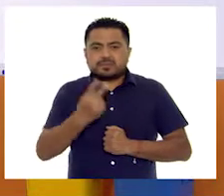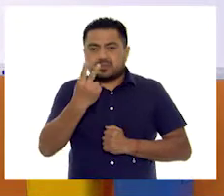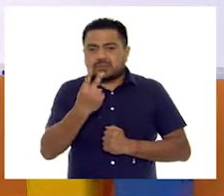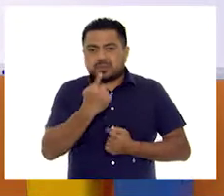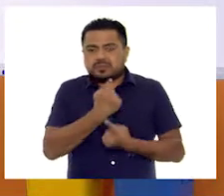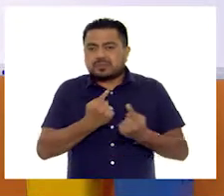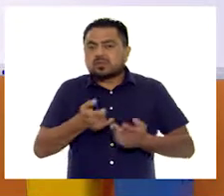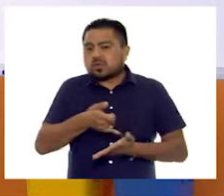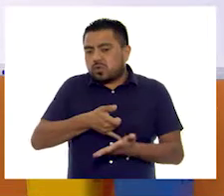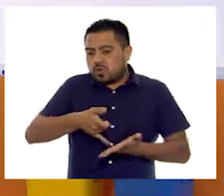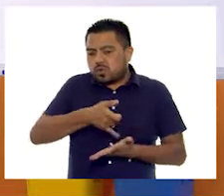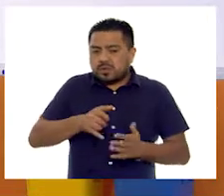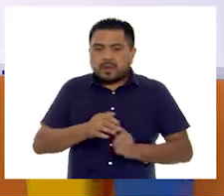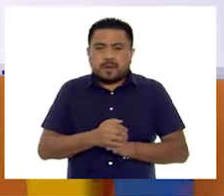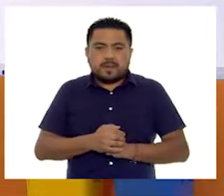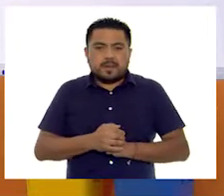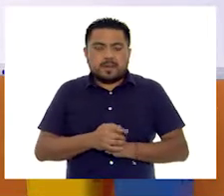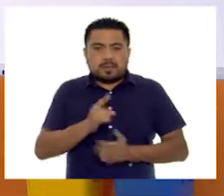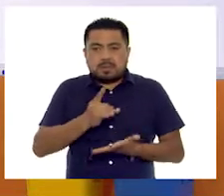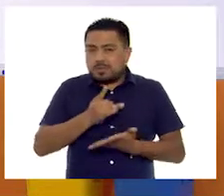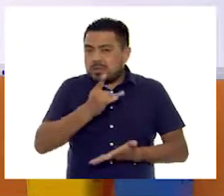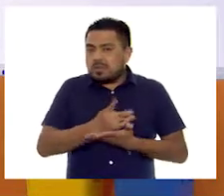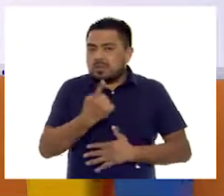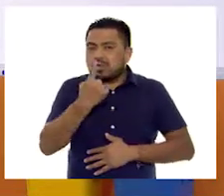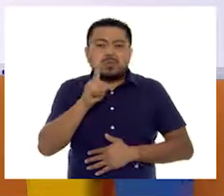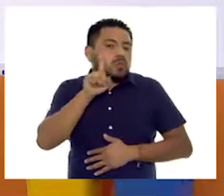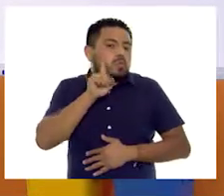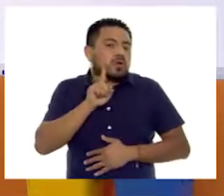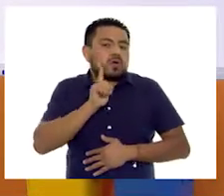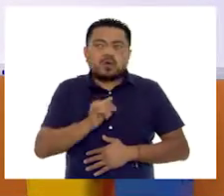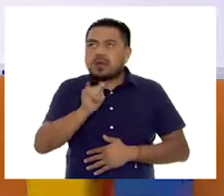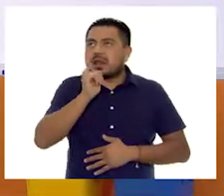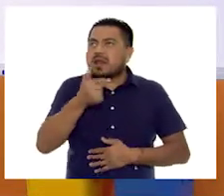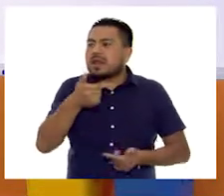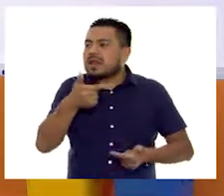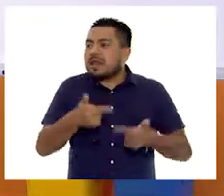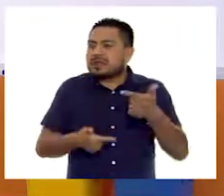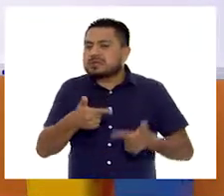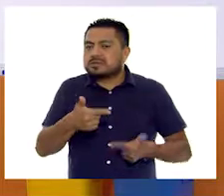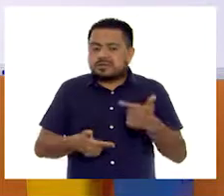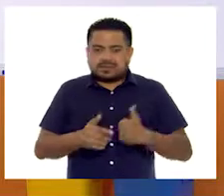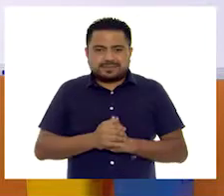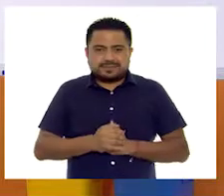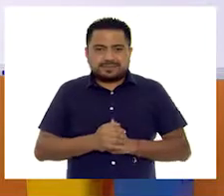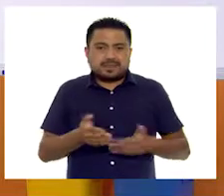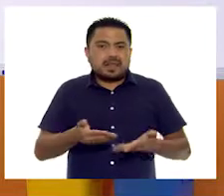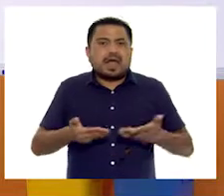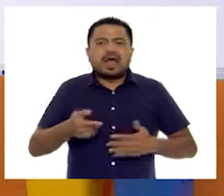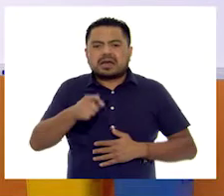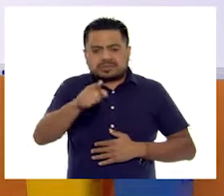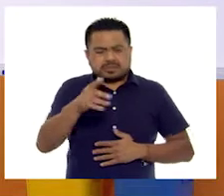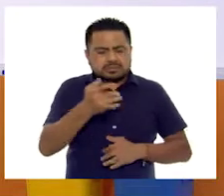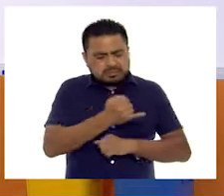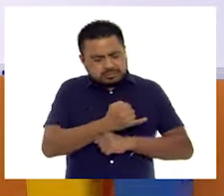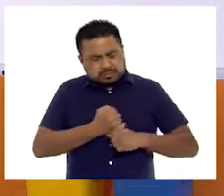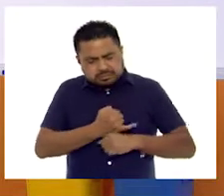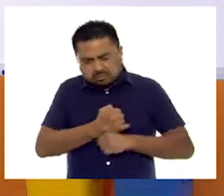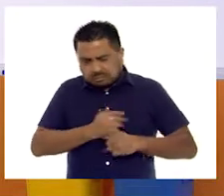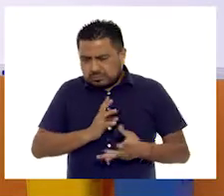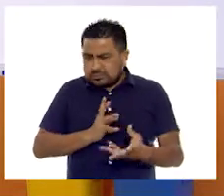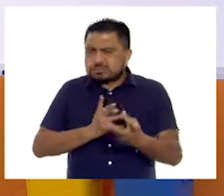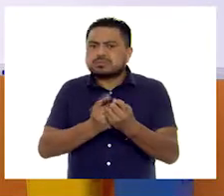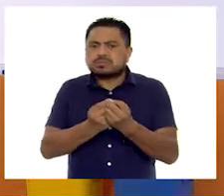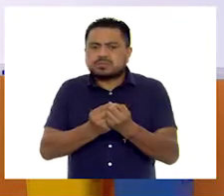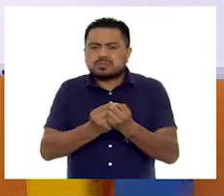dos jugo y solamente una niña tomó leche. Entonces, ahora que ustedes ya analizaron junto con